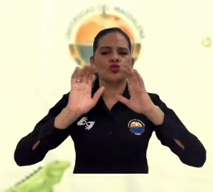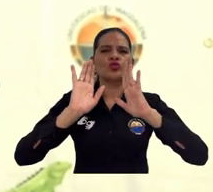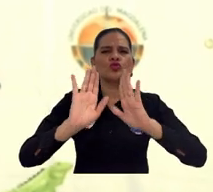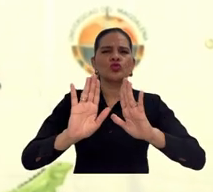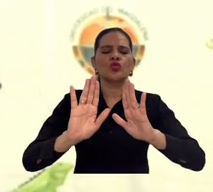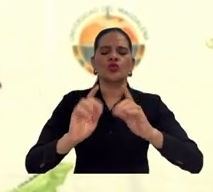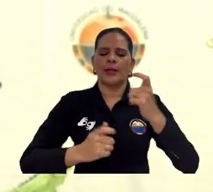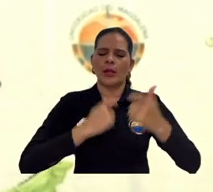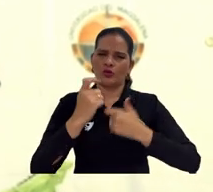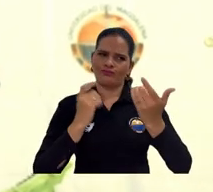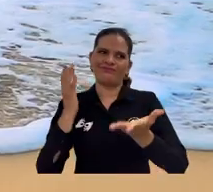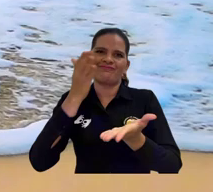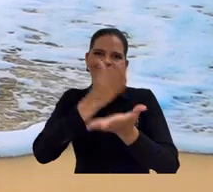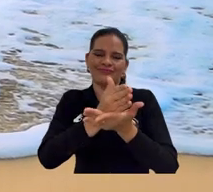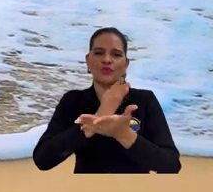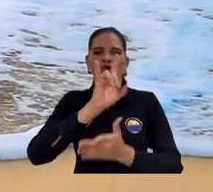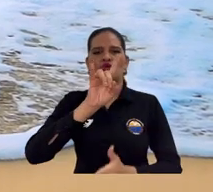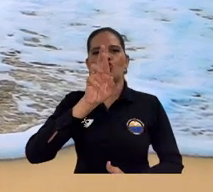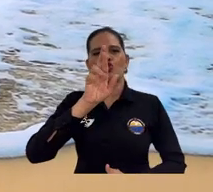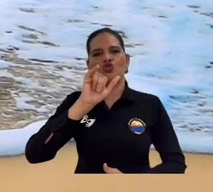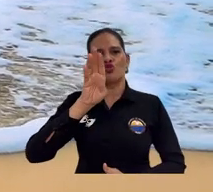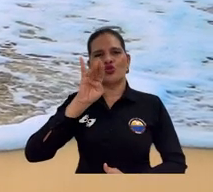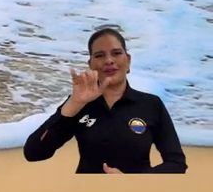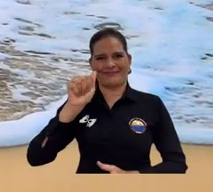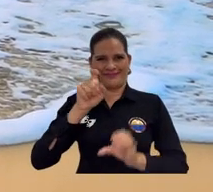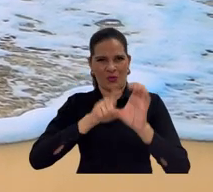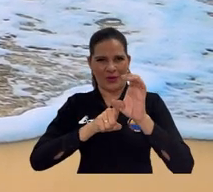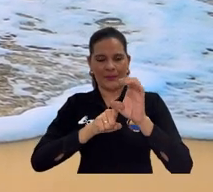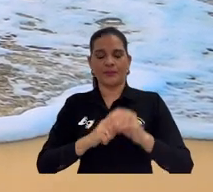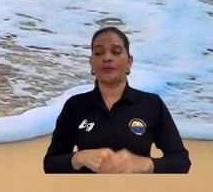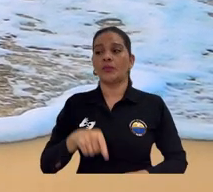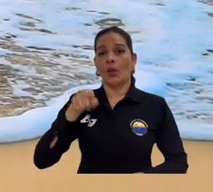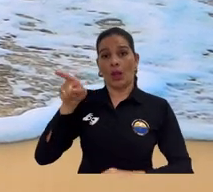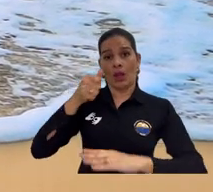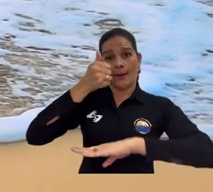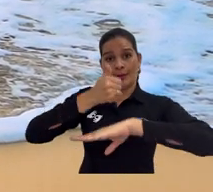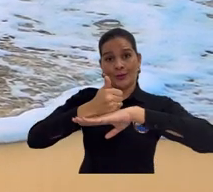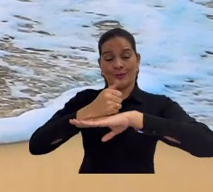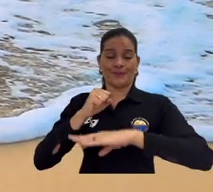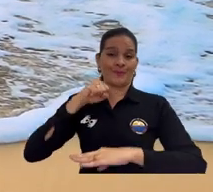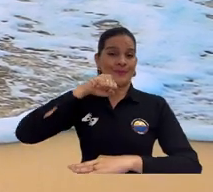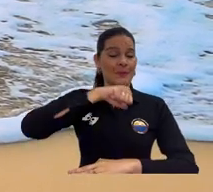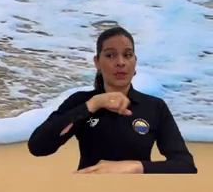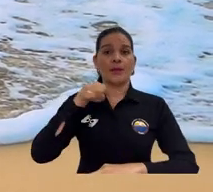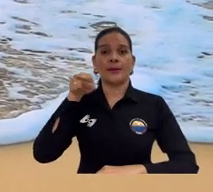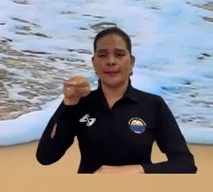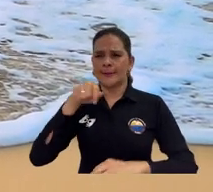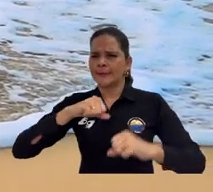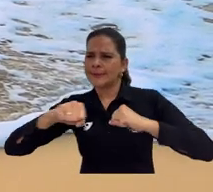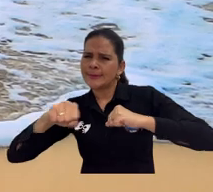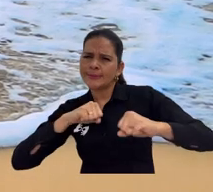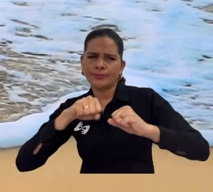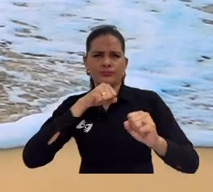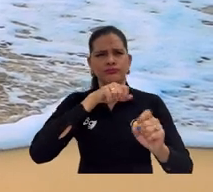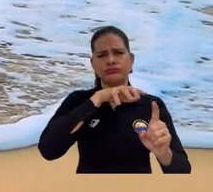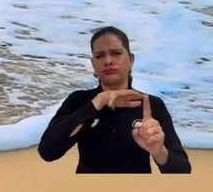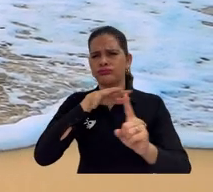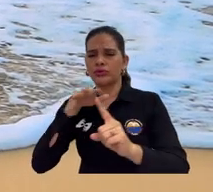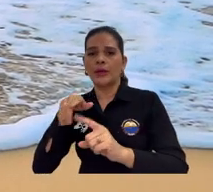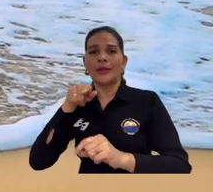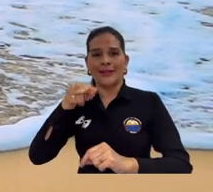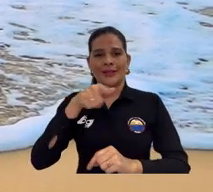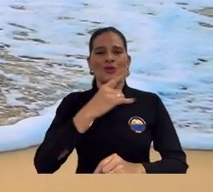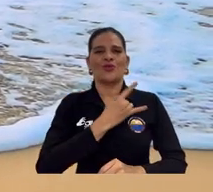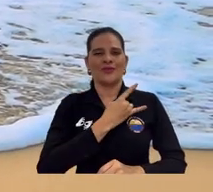rueda de negocios Yo voy a Uribia. Siguiendo los pasos de nuestro rector, quien en su visión ha llevado la universidad a